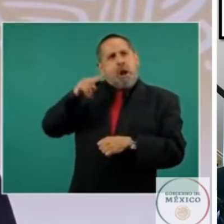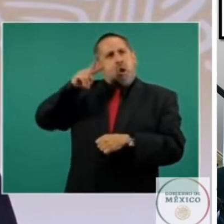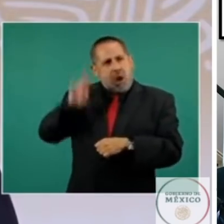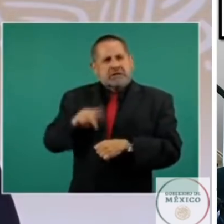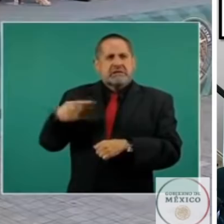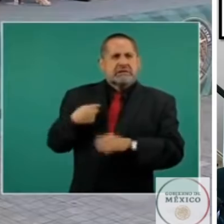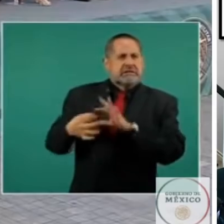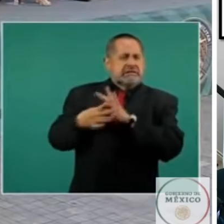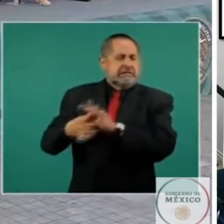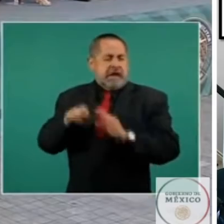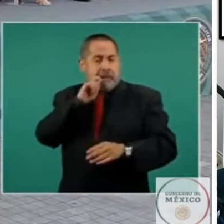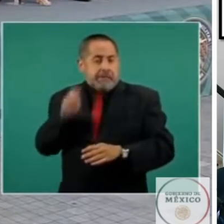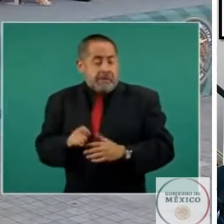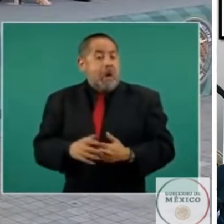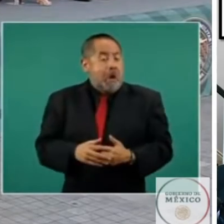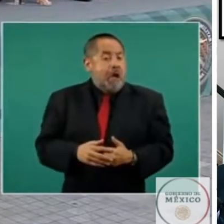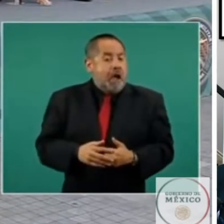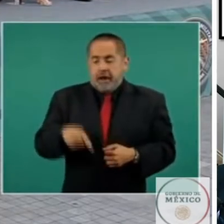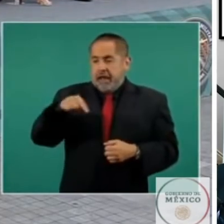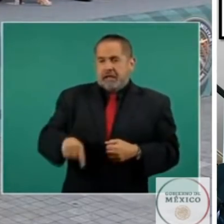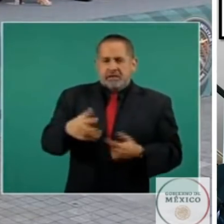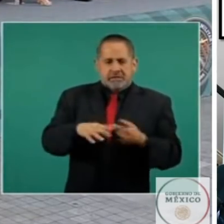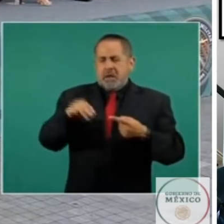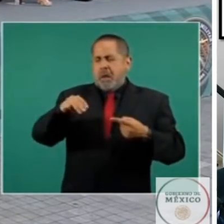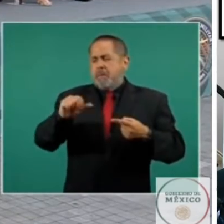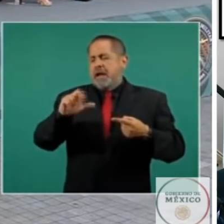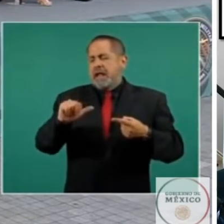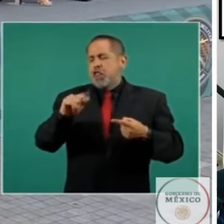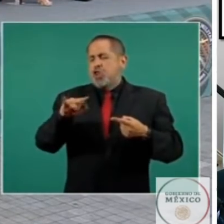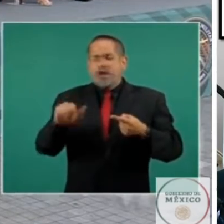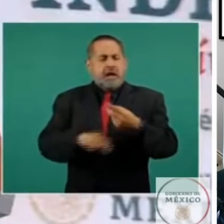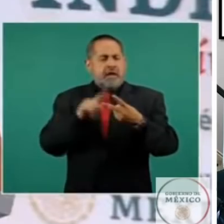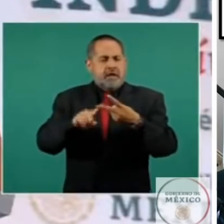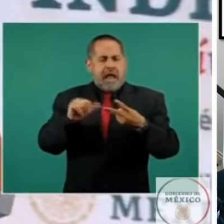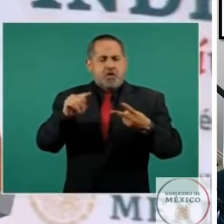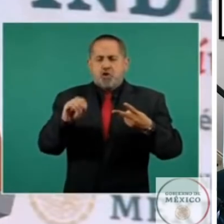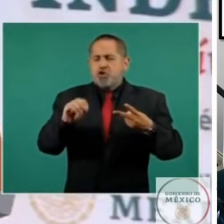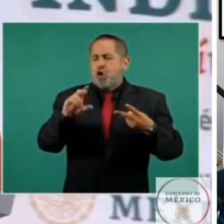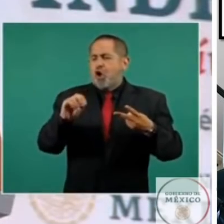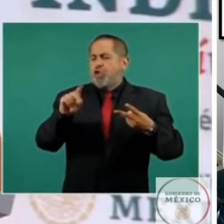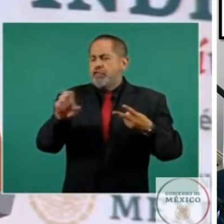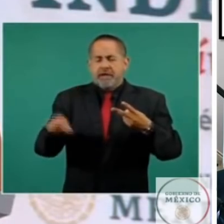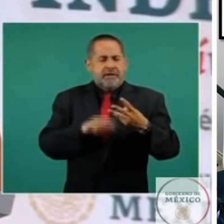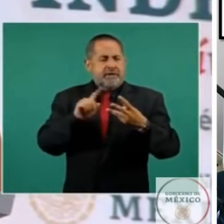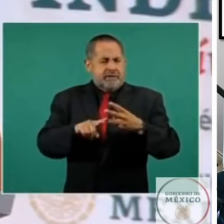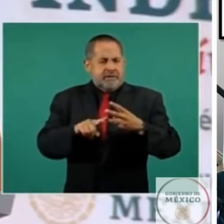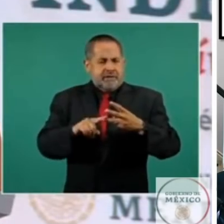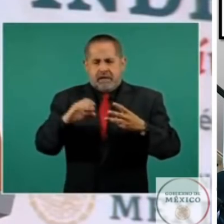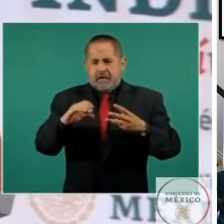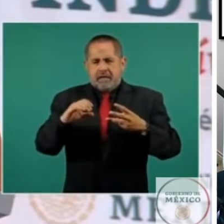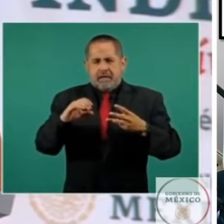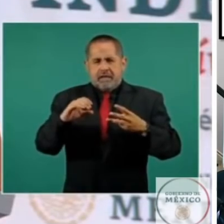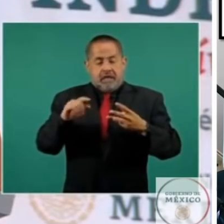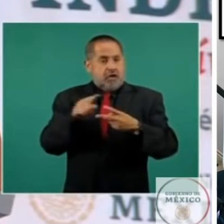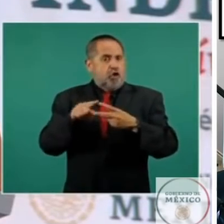cubana entre muchos otros los nombres de María Antonia González Antonio del Conde el Cuate clave en la